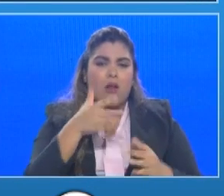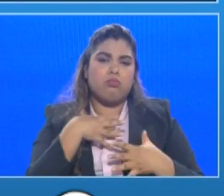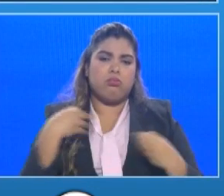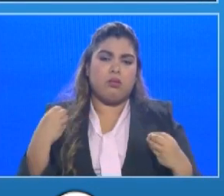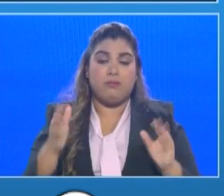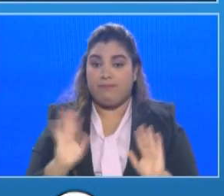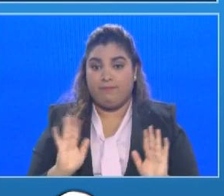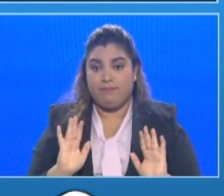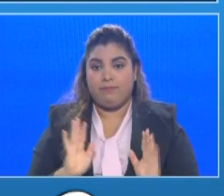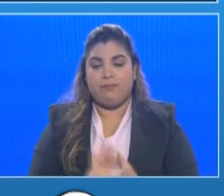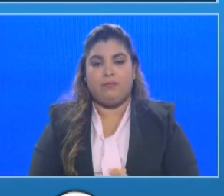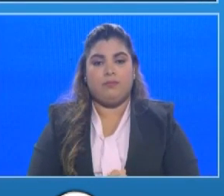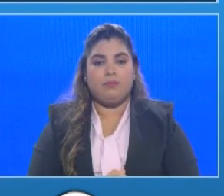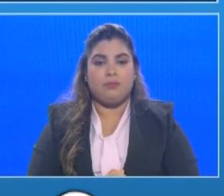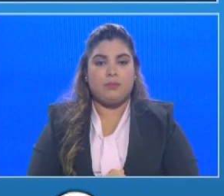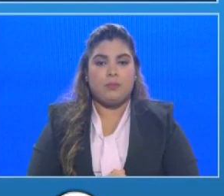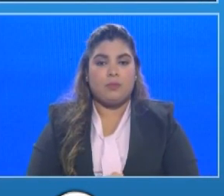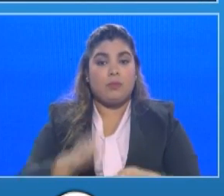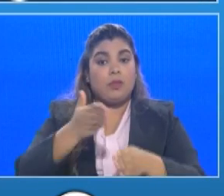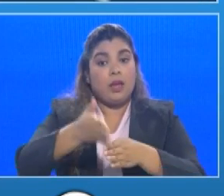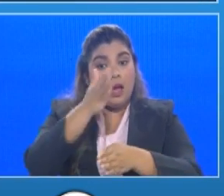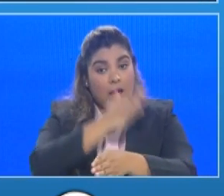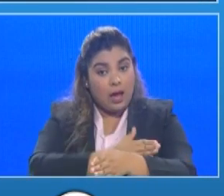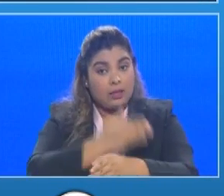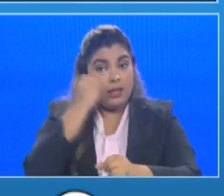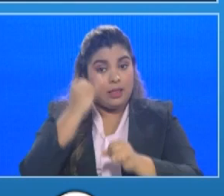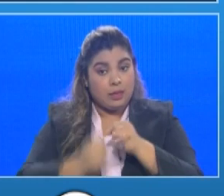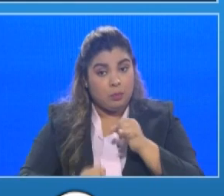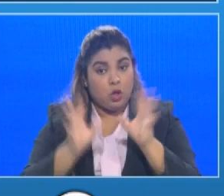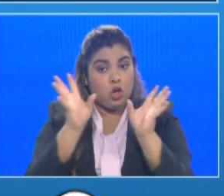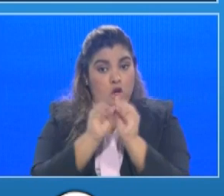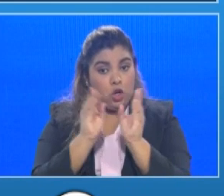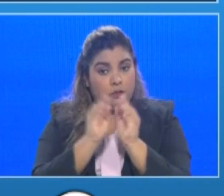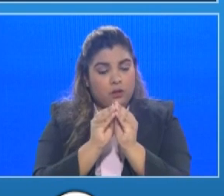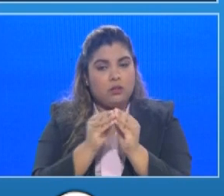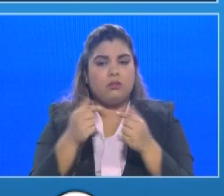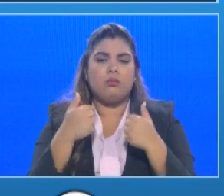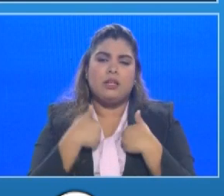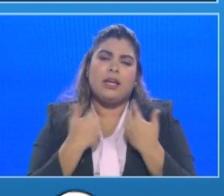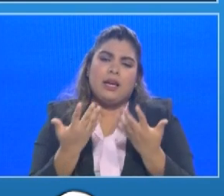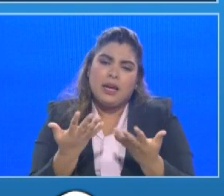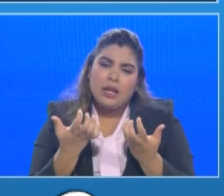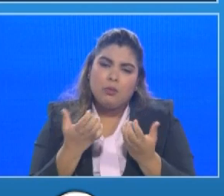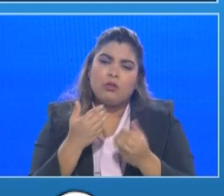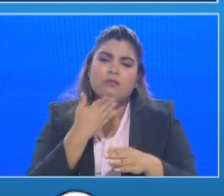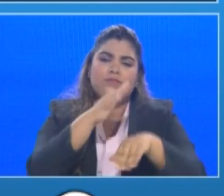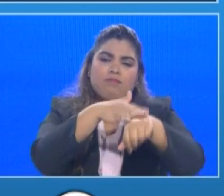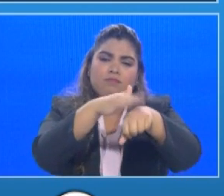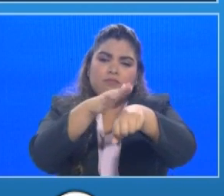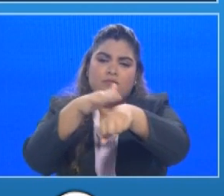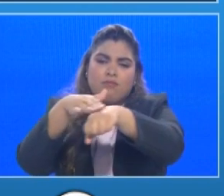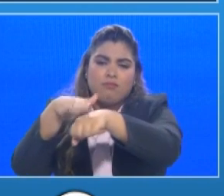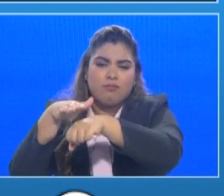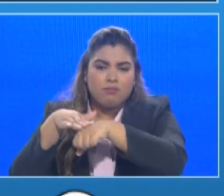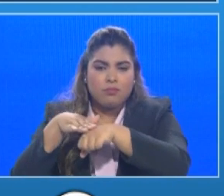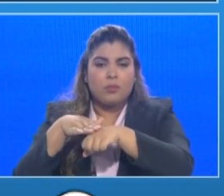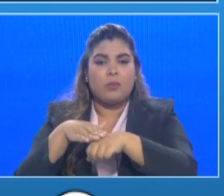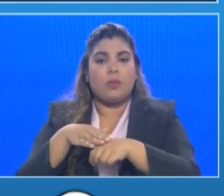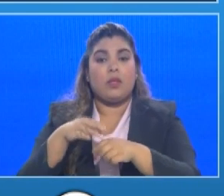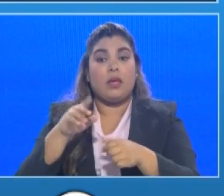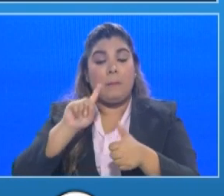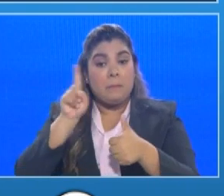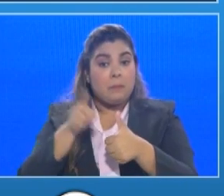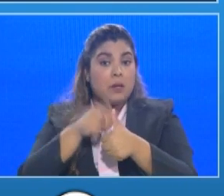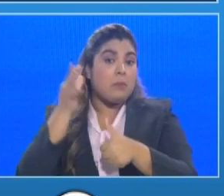Gracias señora ministra antes de finalizar la conferencia de prensa quisiéramos invitar de parte del despacho de la primera dama que